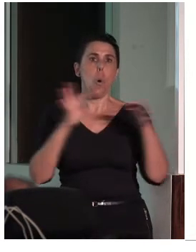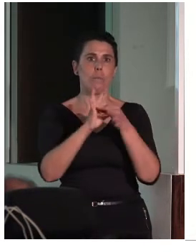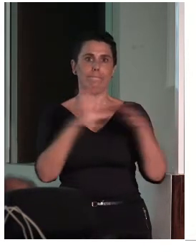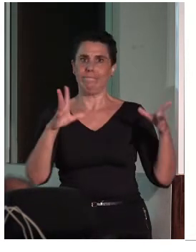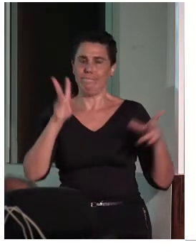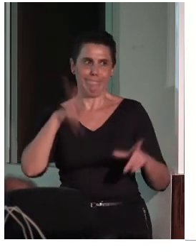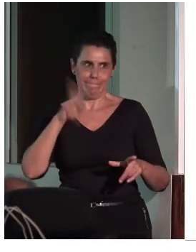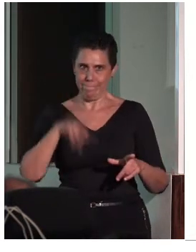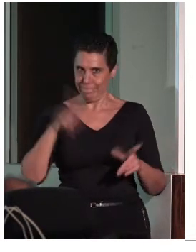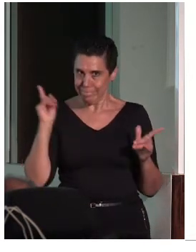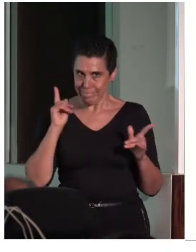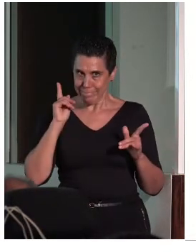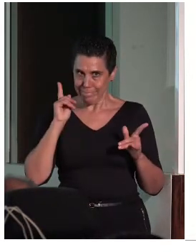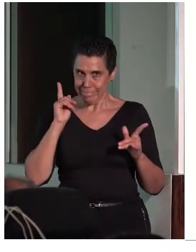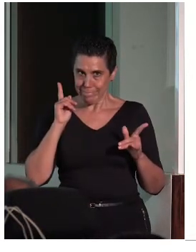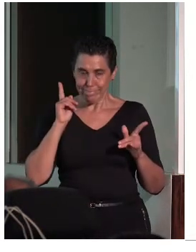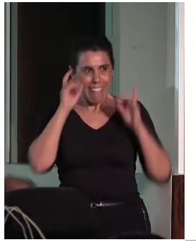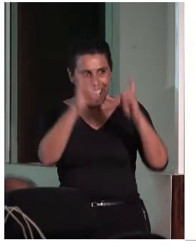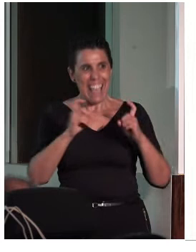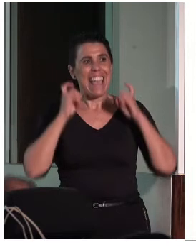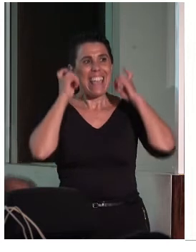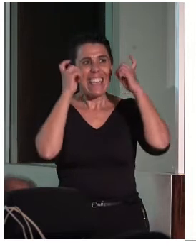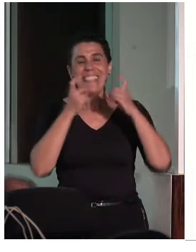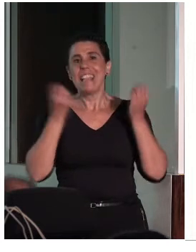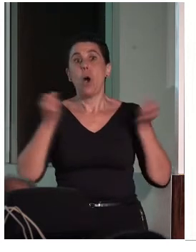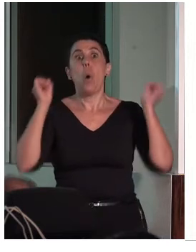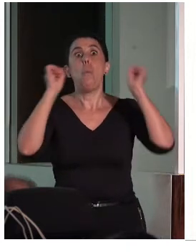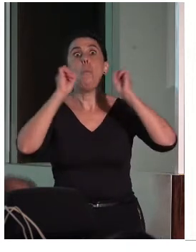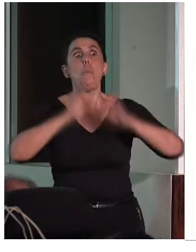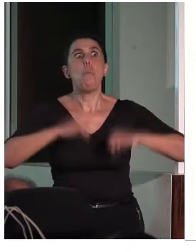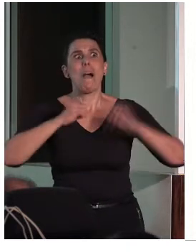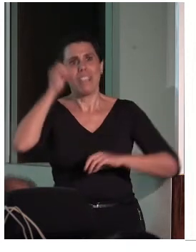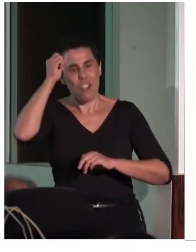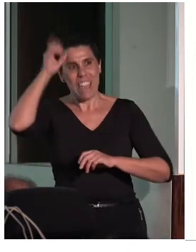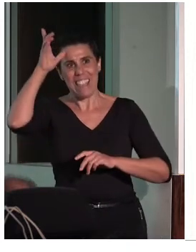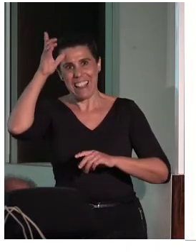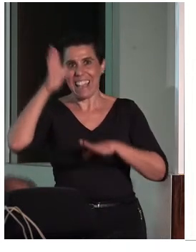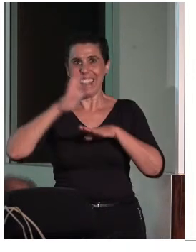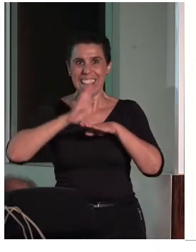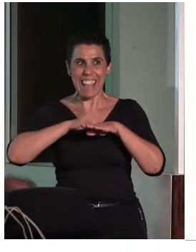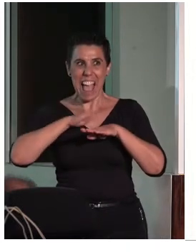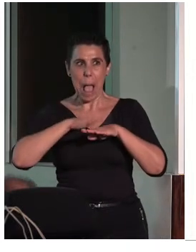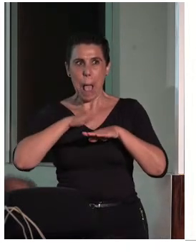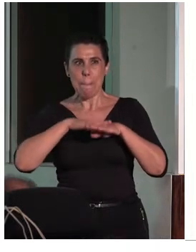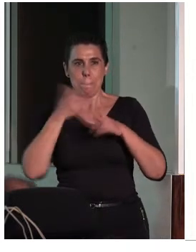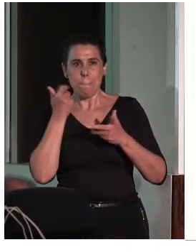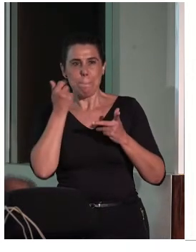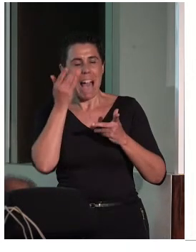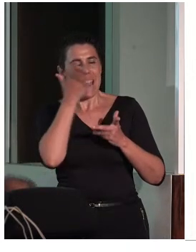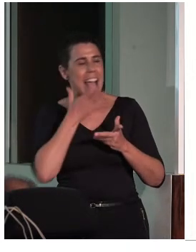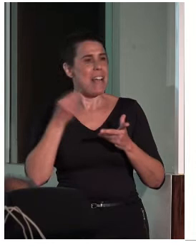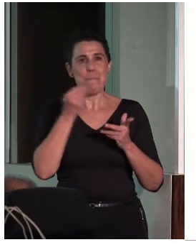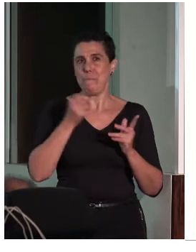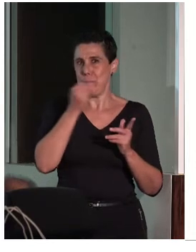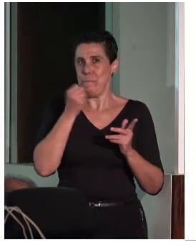trazar un pacto inteligente para conquistar la belleza. Es un poco la idea. La idea que perseguimos